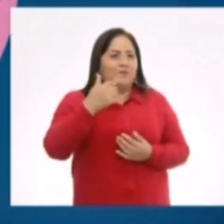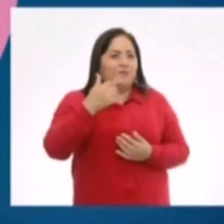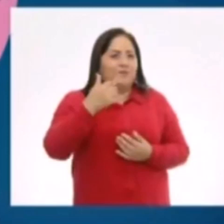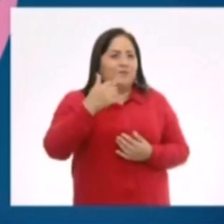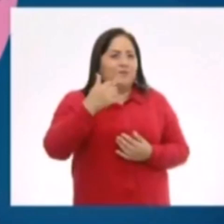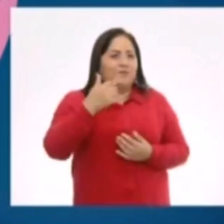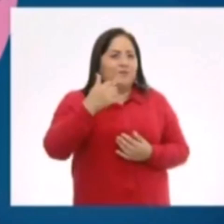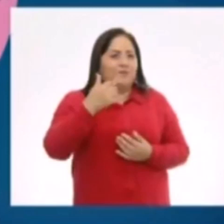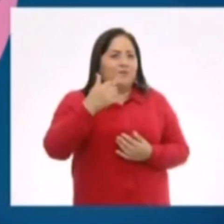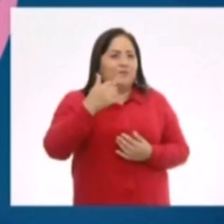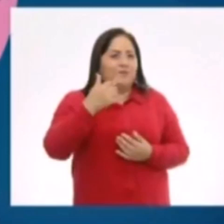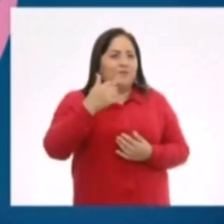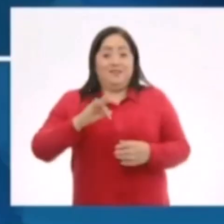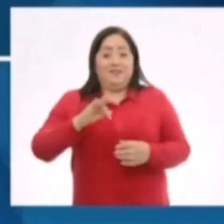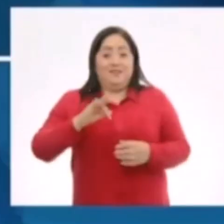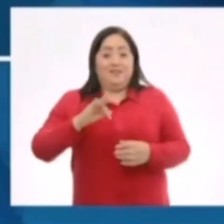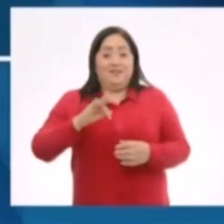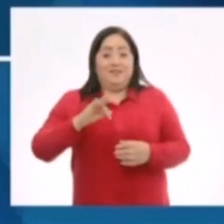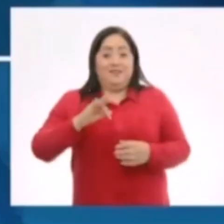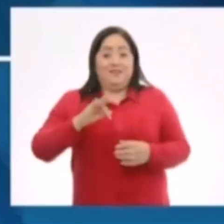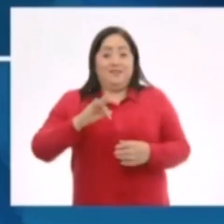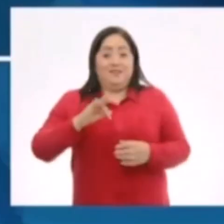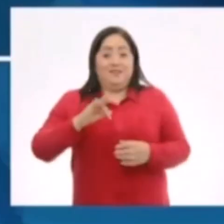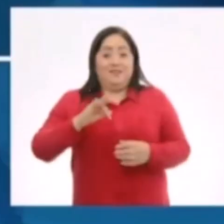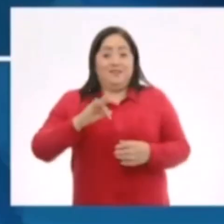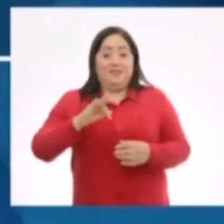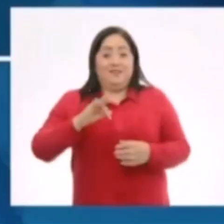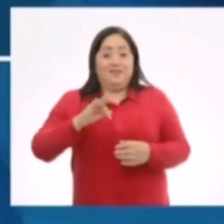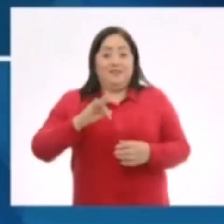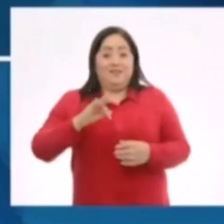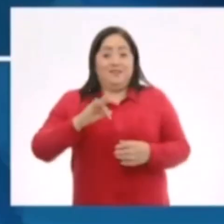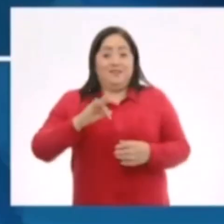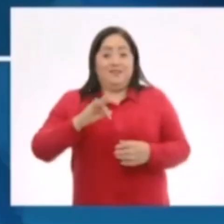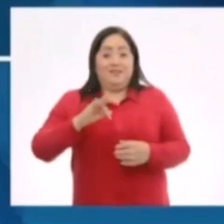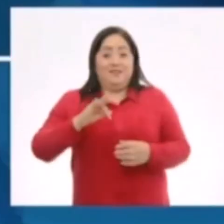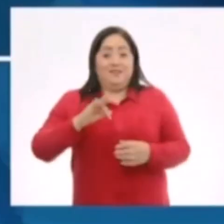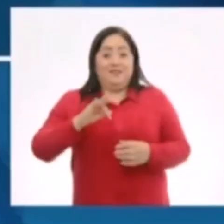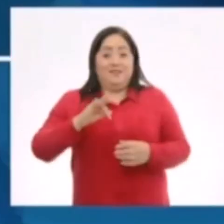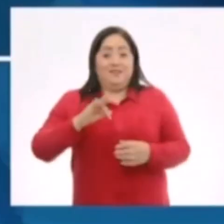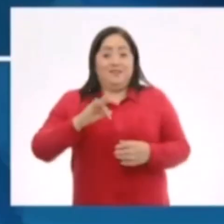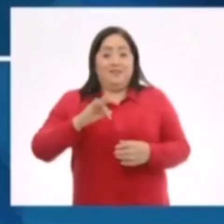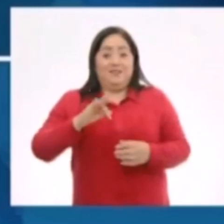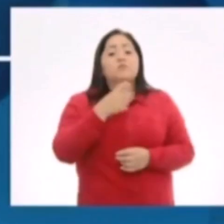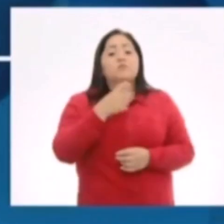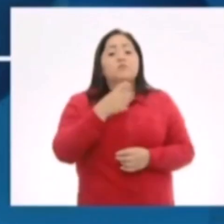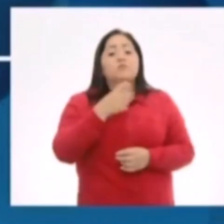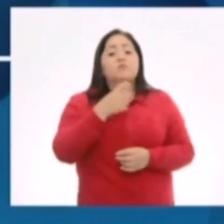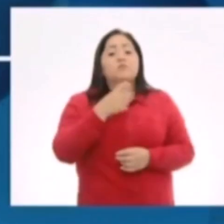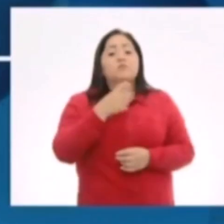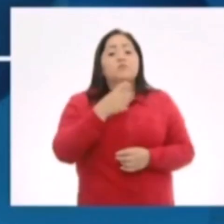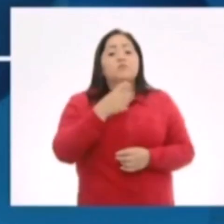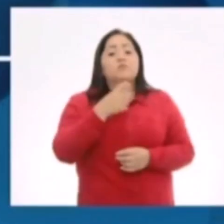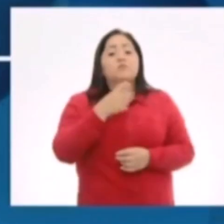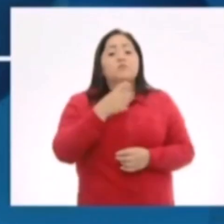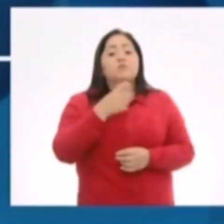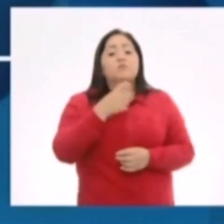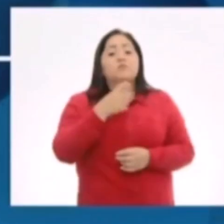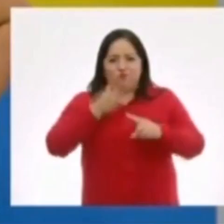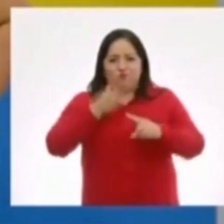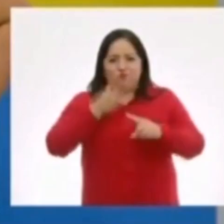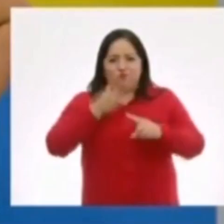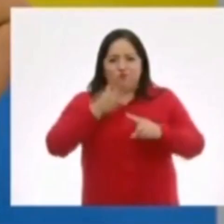Por ejemplo, la felicidad humana se va logrando con pequeñas acciones. La tristeza es cuando no te llevan al